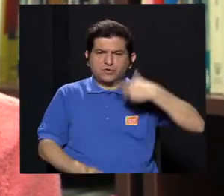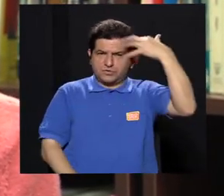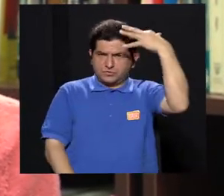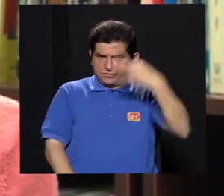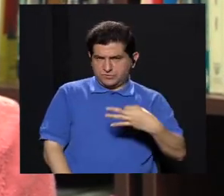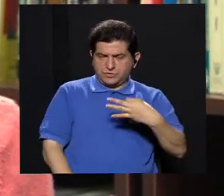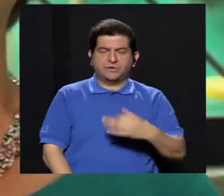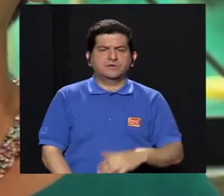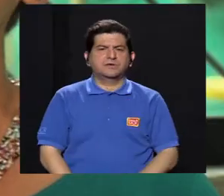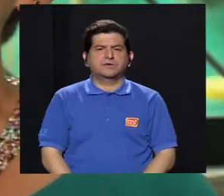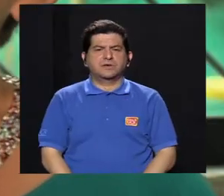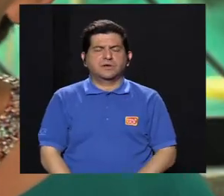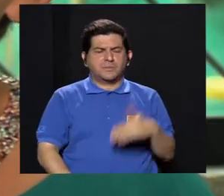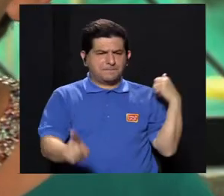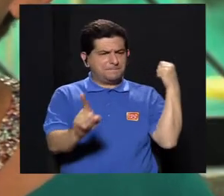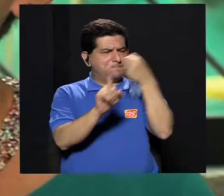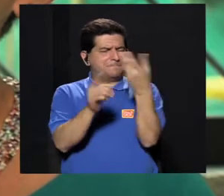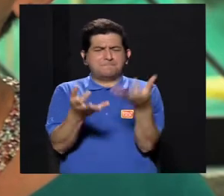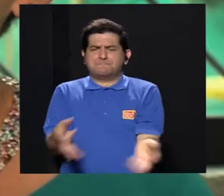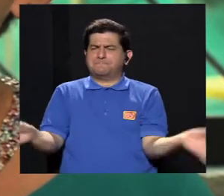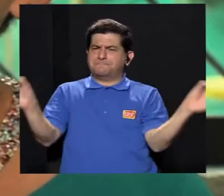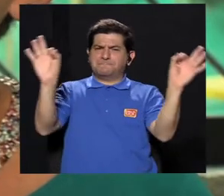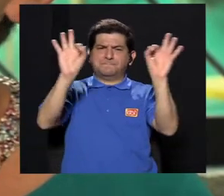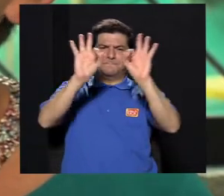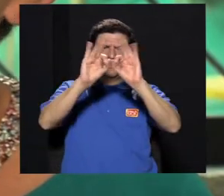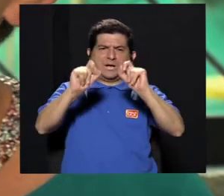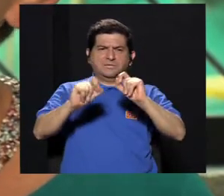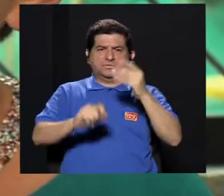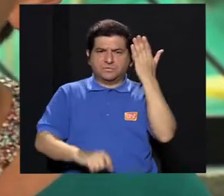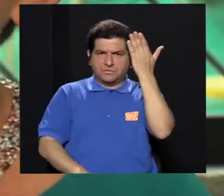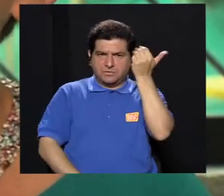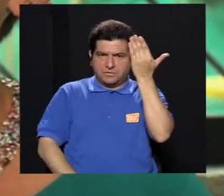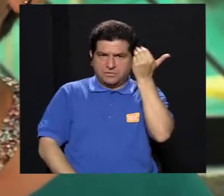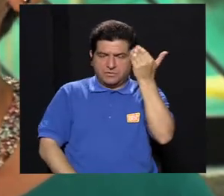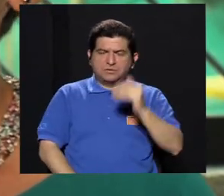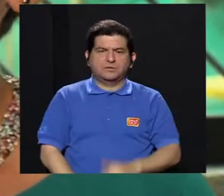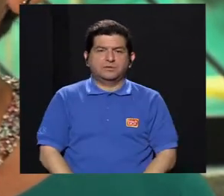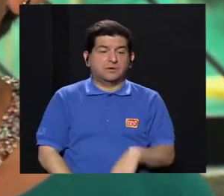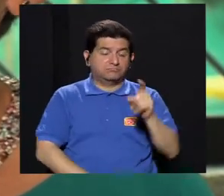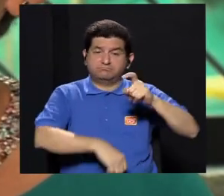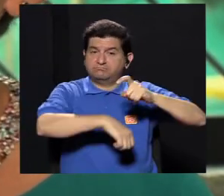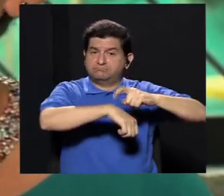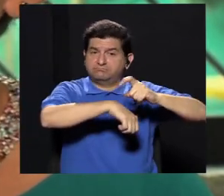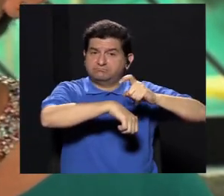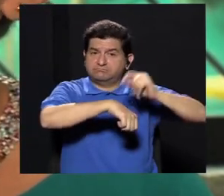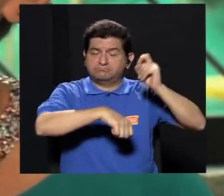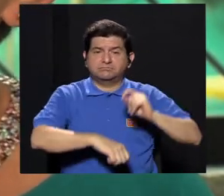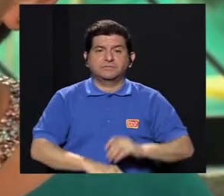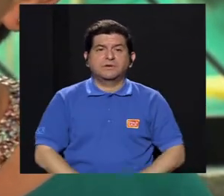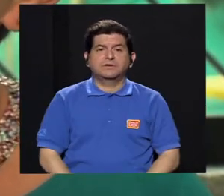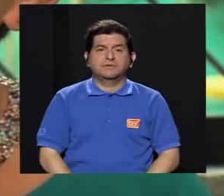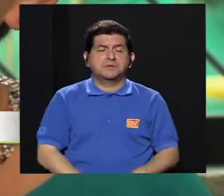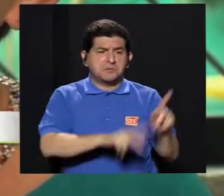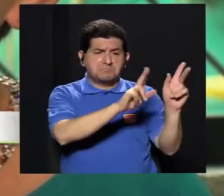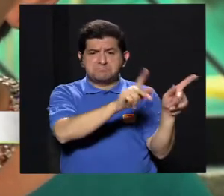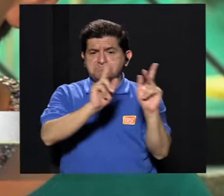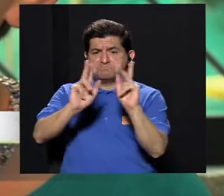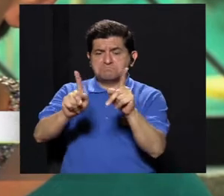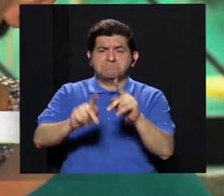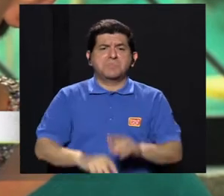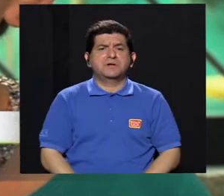escolares también. Yo creo que ha sido un impacto importante, porque hasta entonces